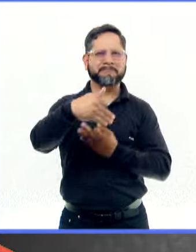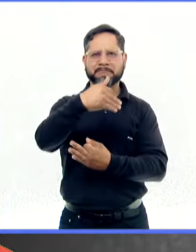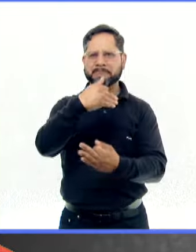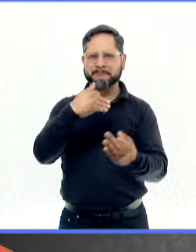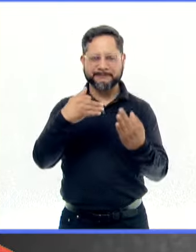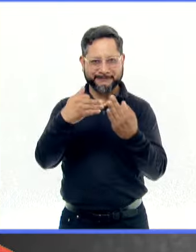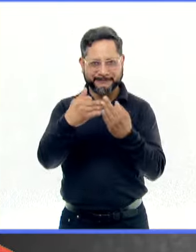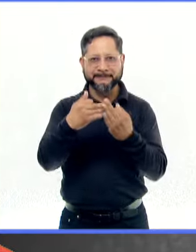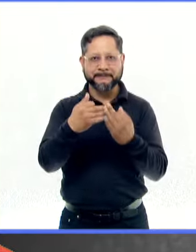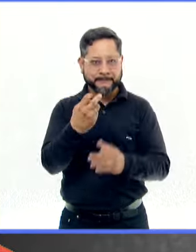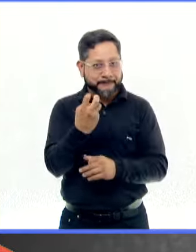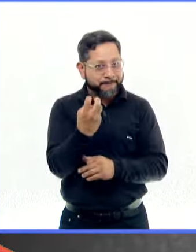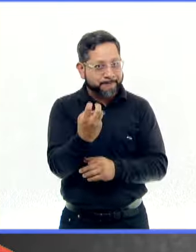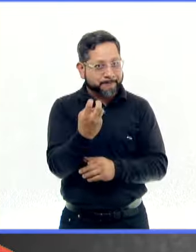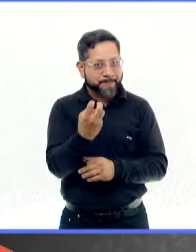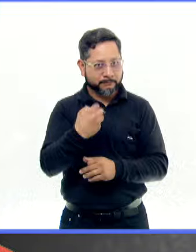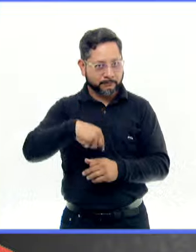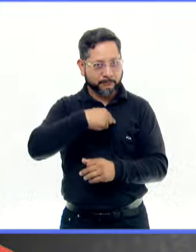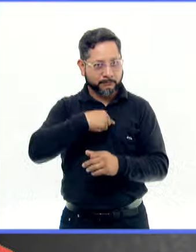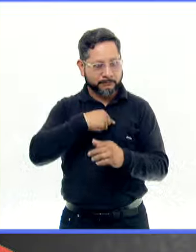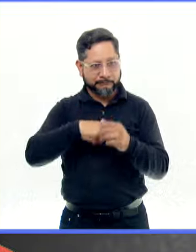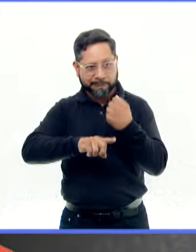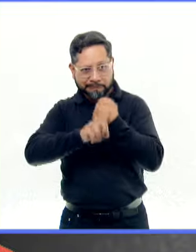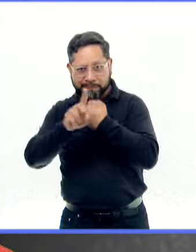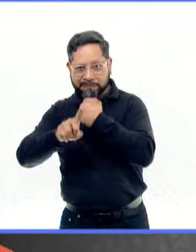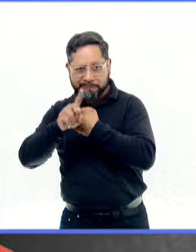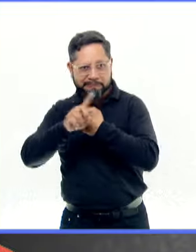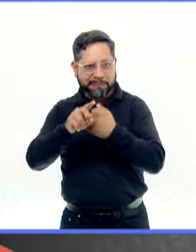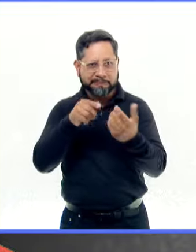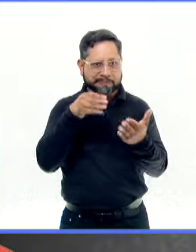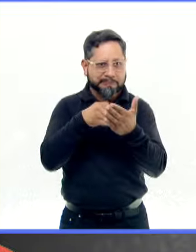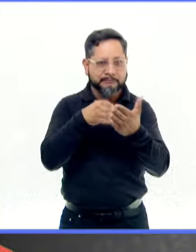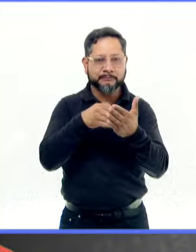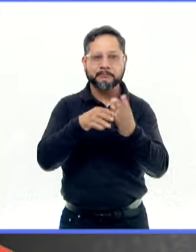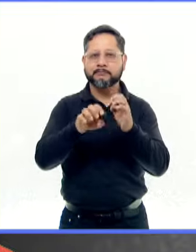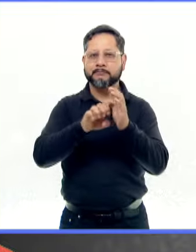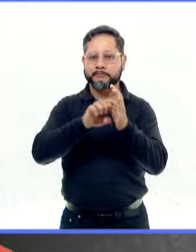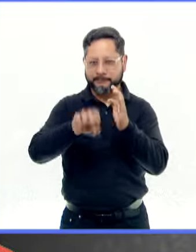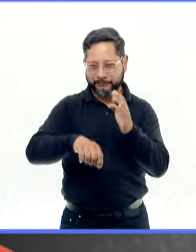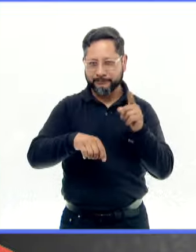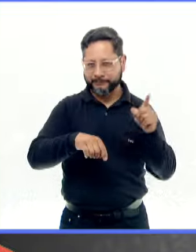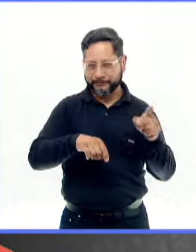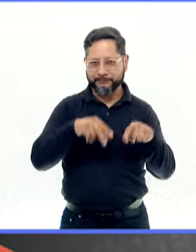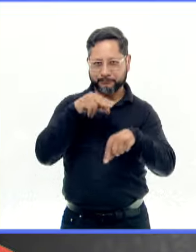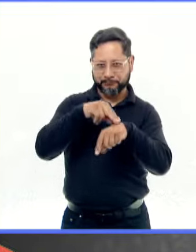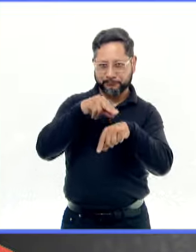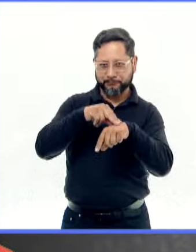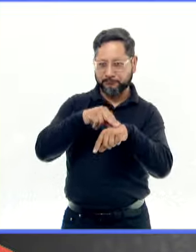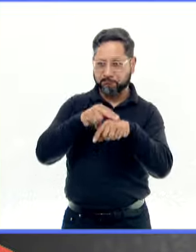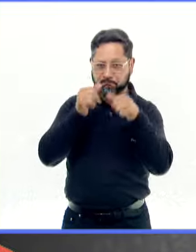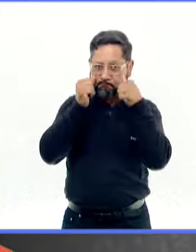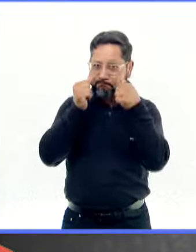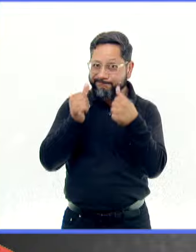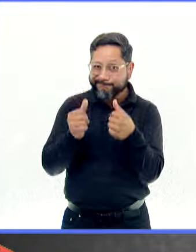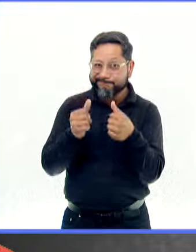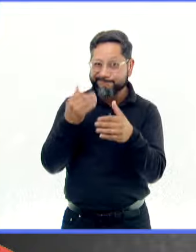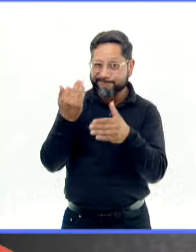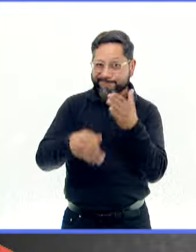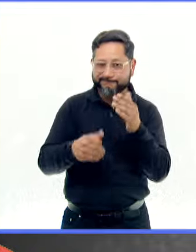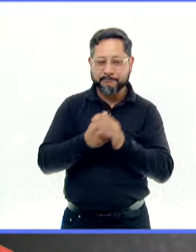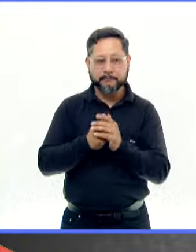hemos encontrado retos desde el nivel de atención médica, ¿no? El nivel de atención pedagógica,